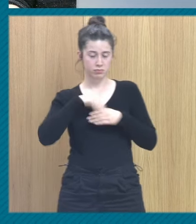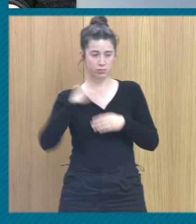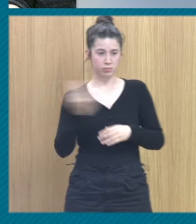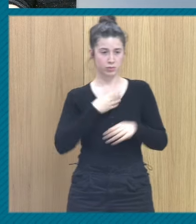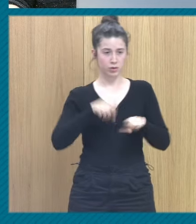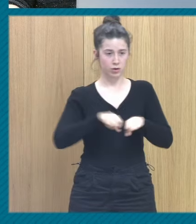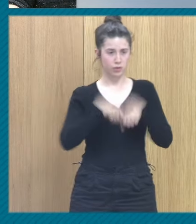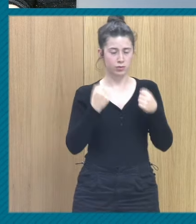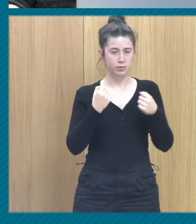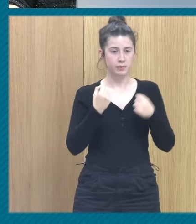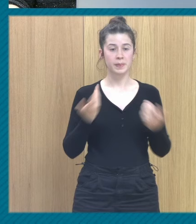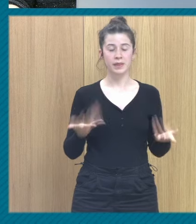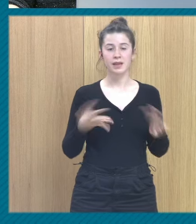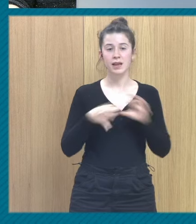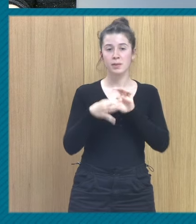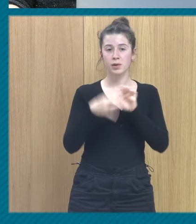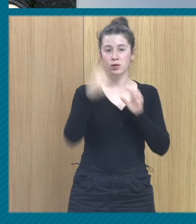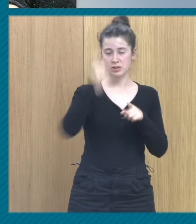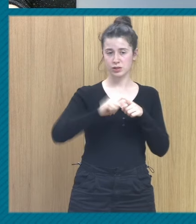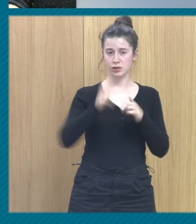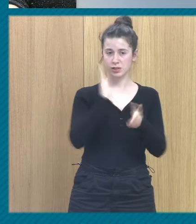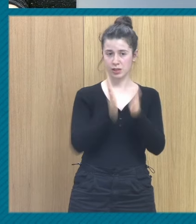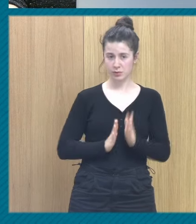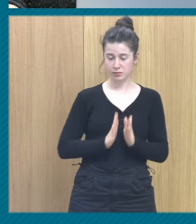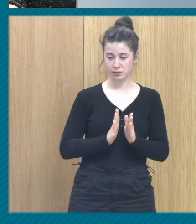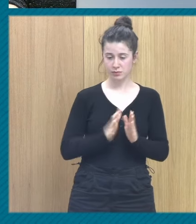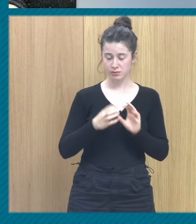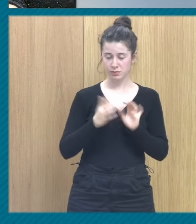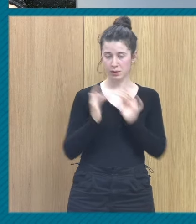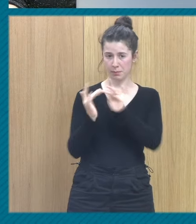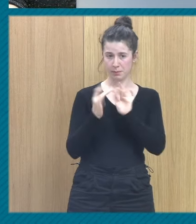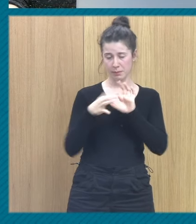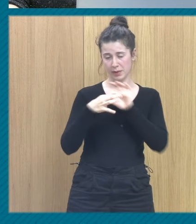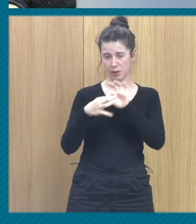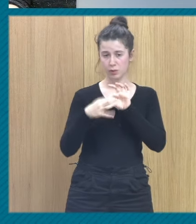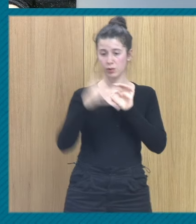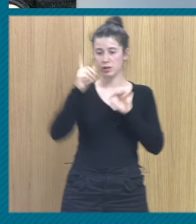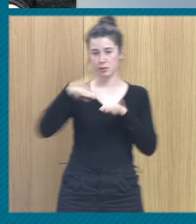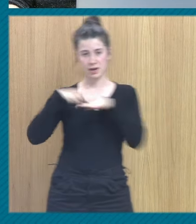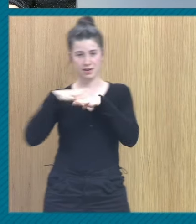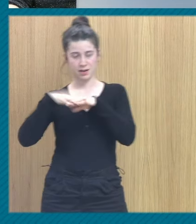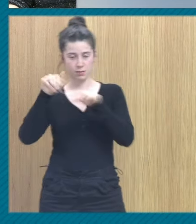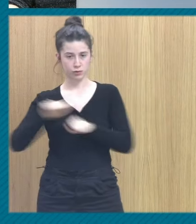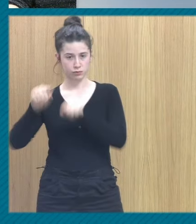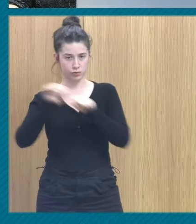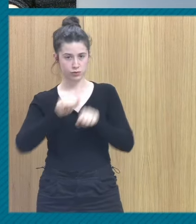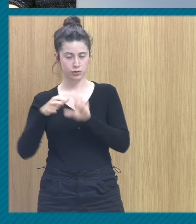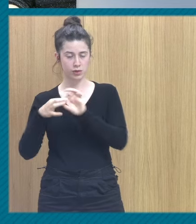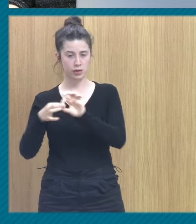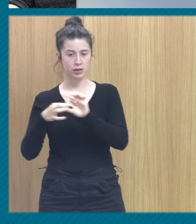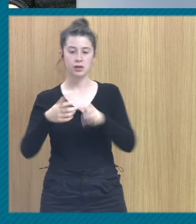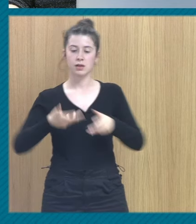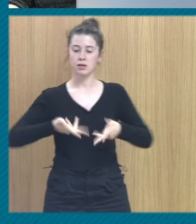entonces el vínculo psicoterapéutico tanto el vínculo con nosotros como con la red protectora hay que permitir el duelo y el